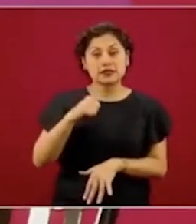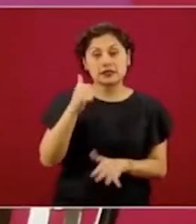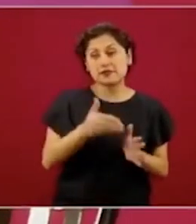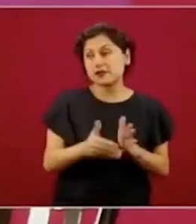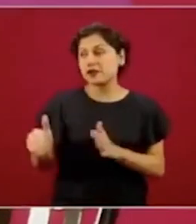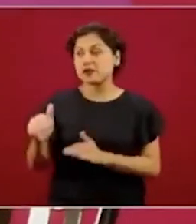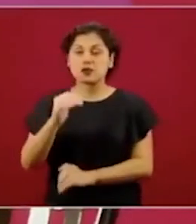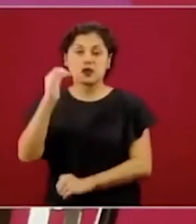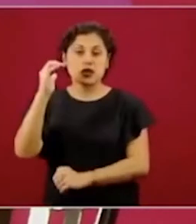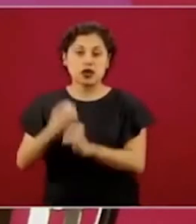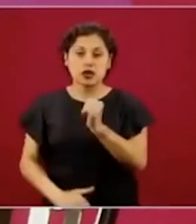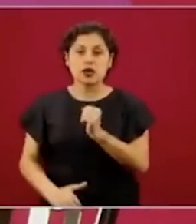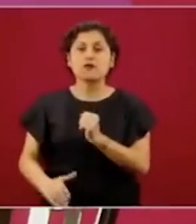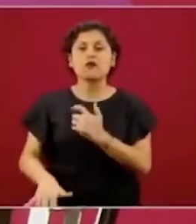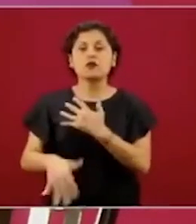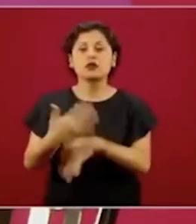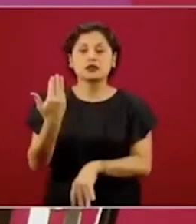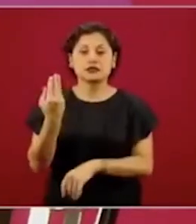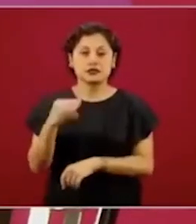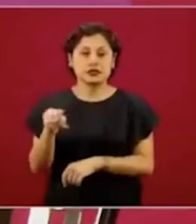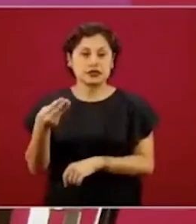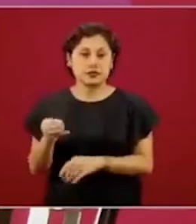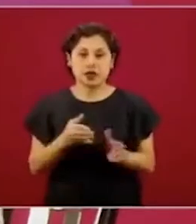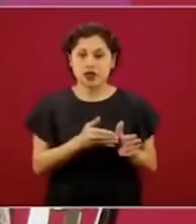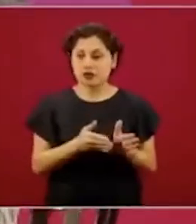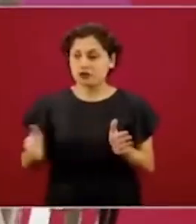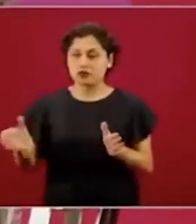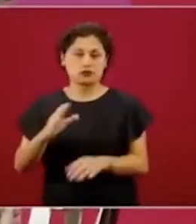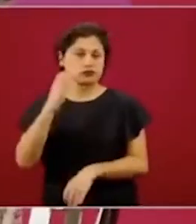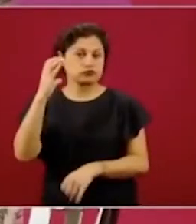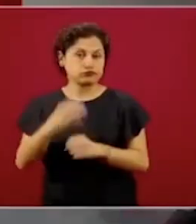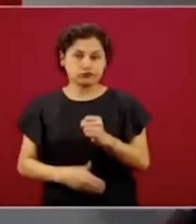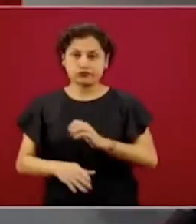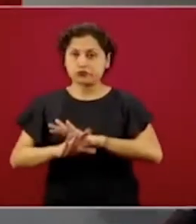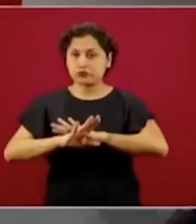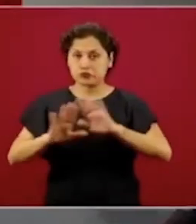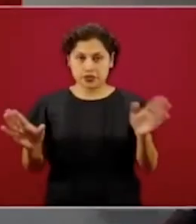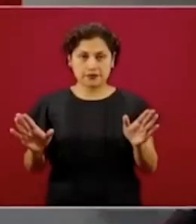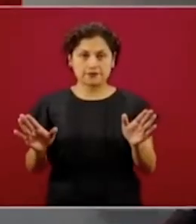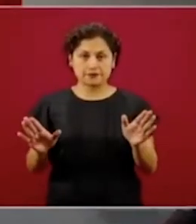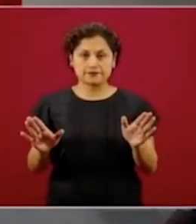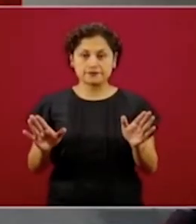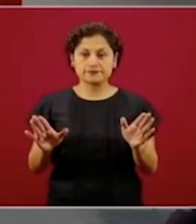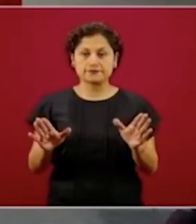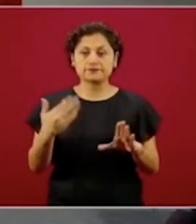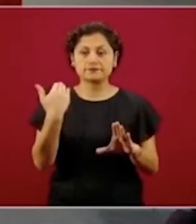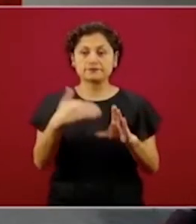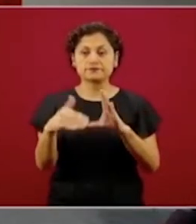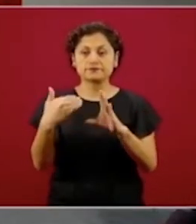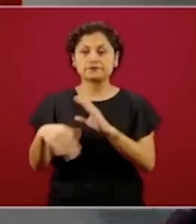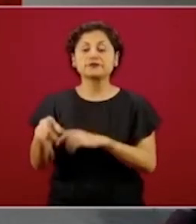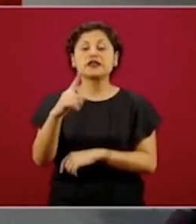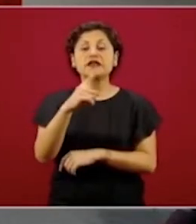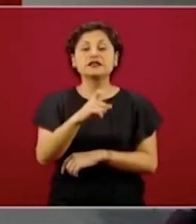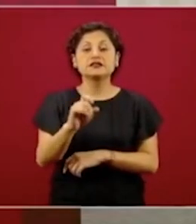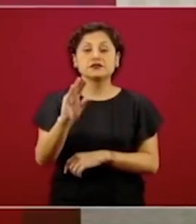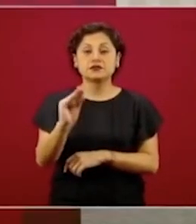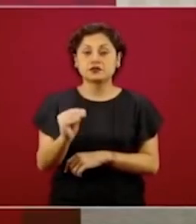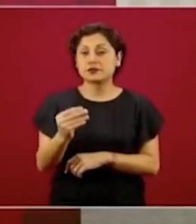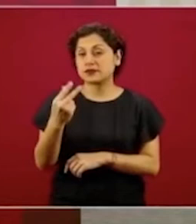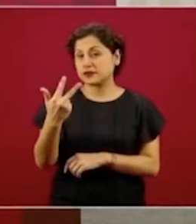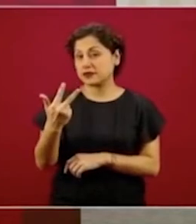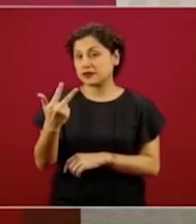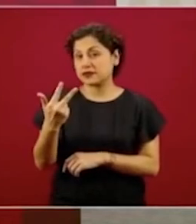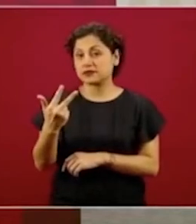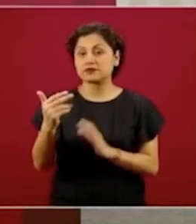de mayo. Está cerrado, se va a dispersar a 191 mil 981 solicitudes. Hay